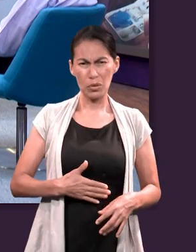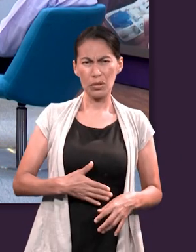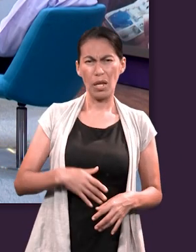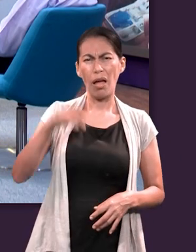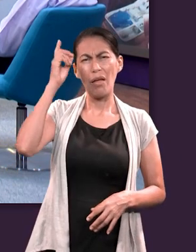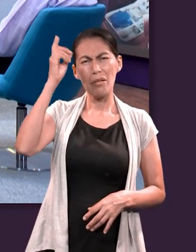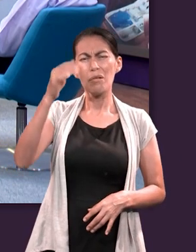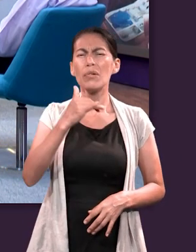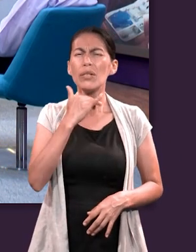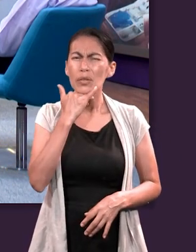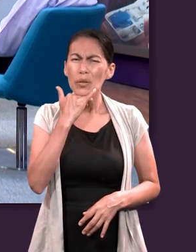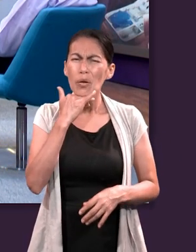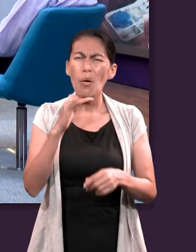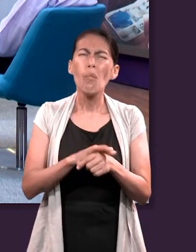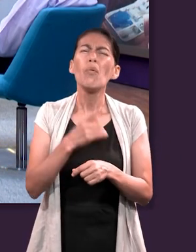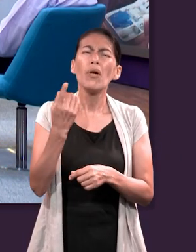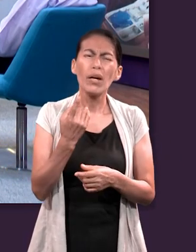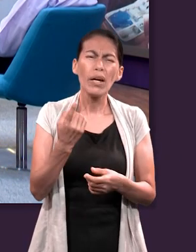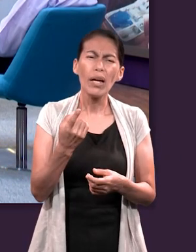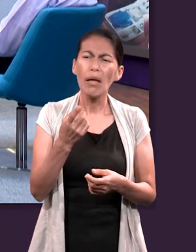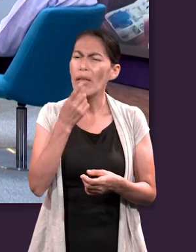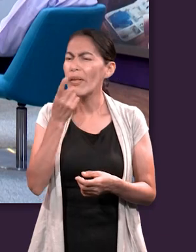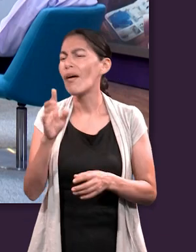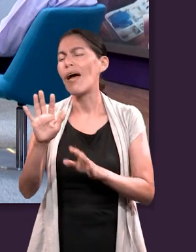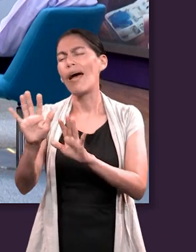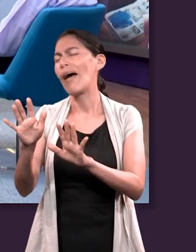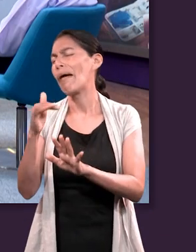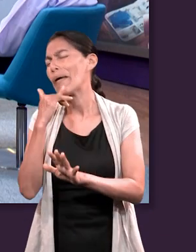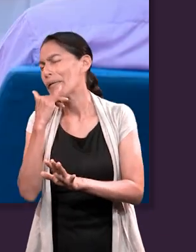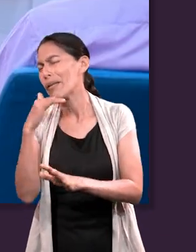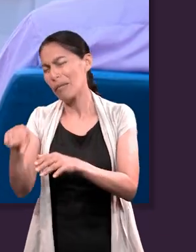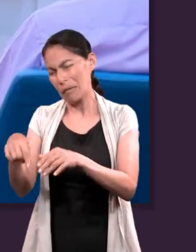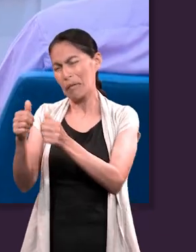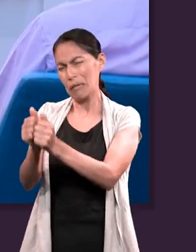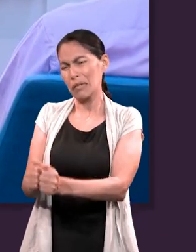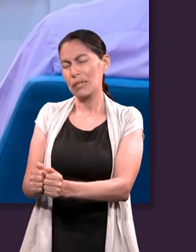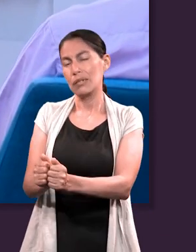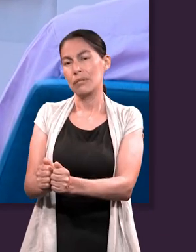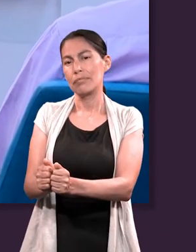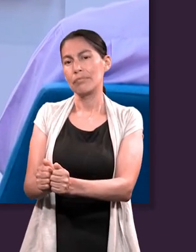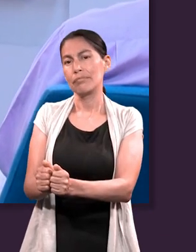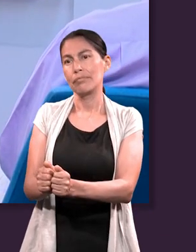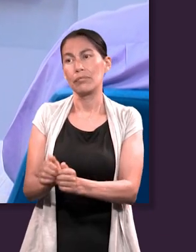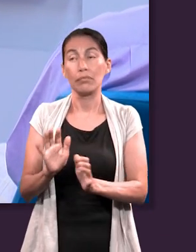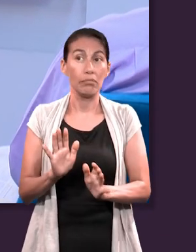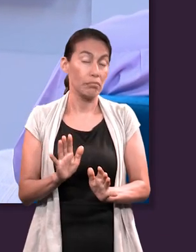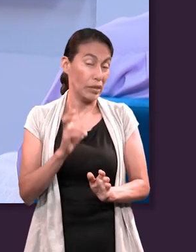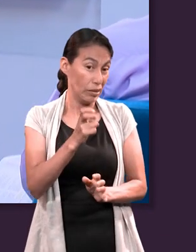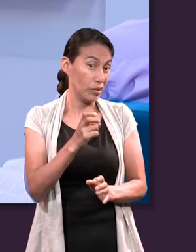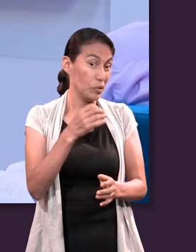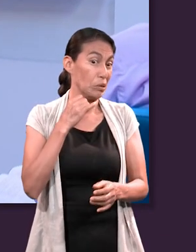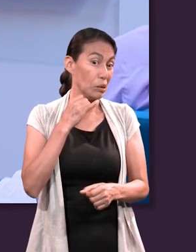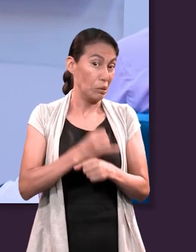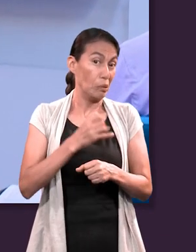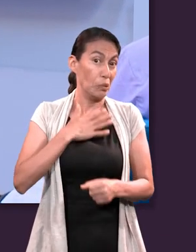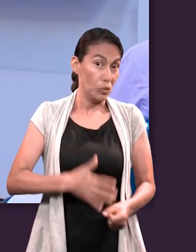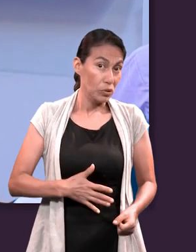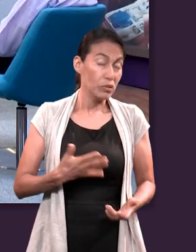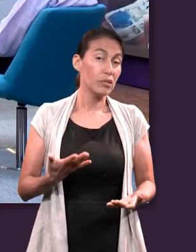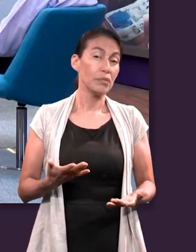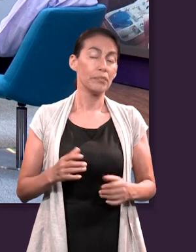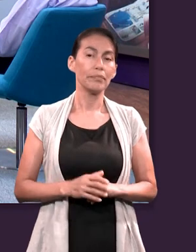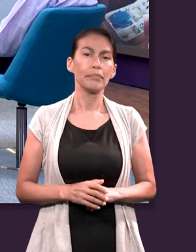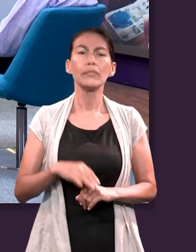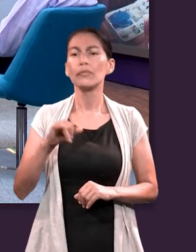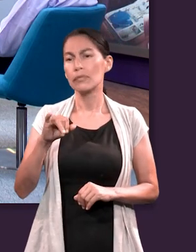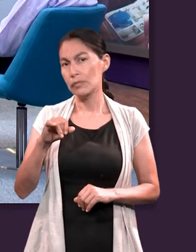ustedes si Dios los perdonó ¿por qué no les dijo saben qué? Quédese aquí en Edén está muy bonito para ustedes. Porque